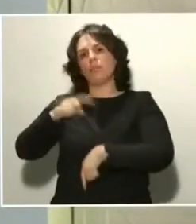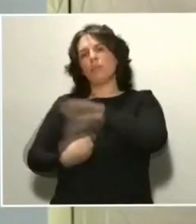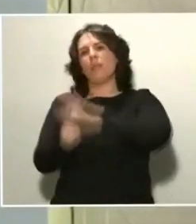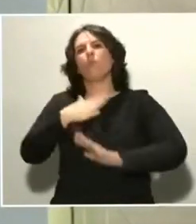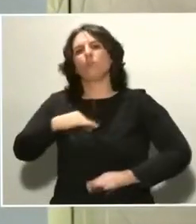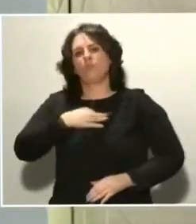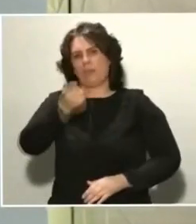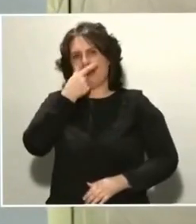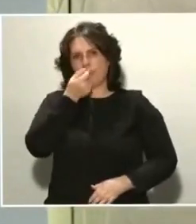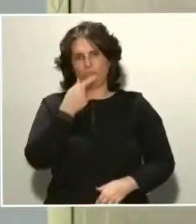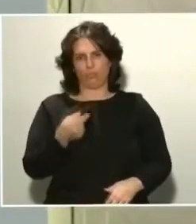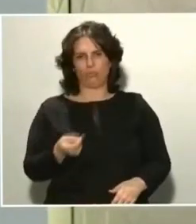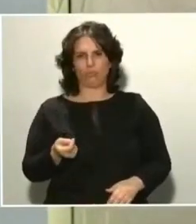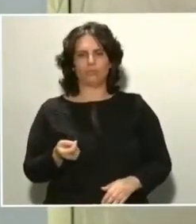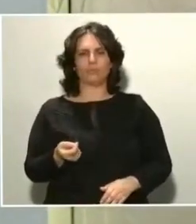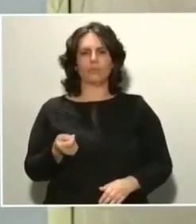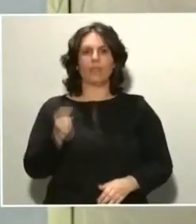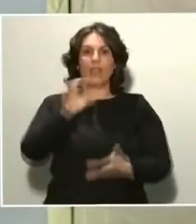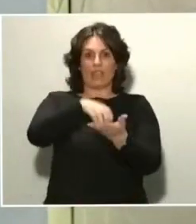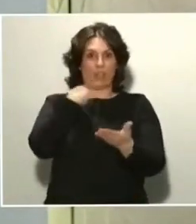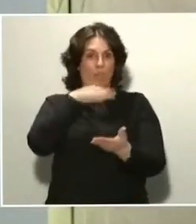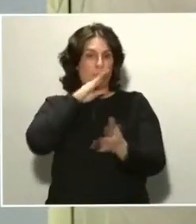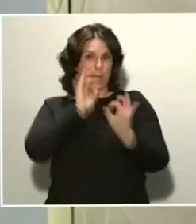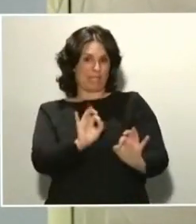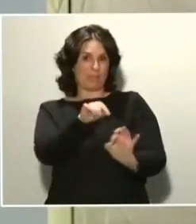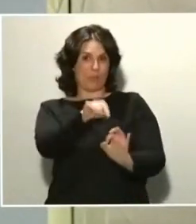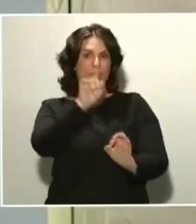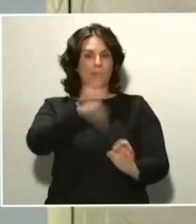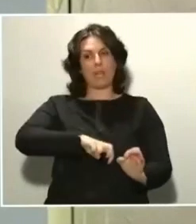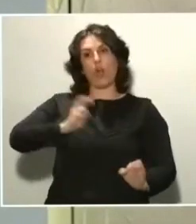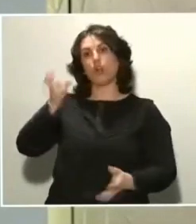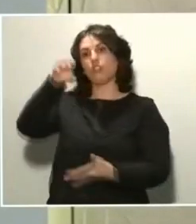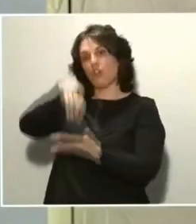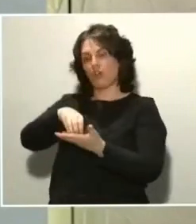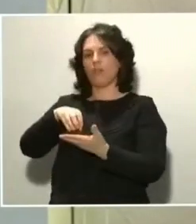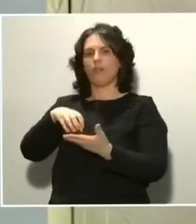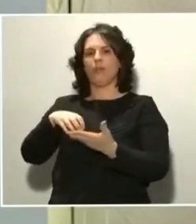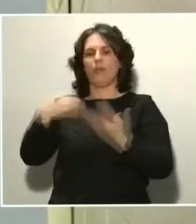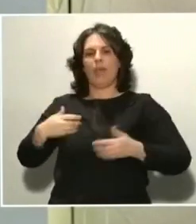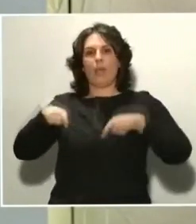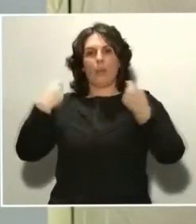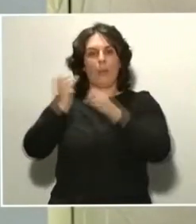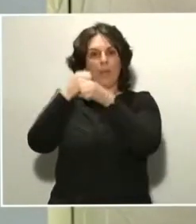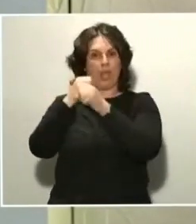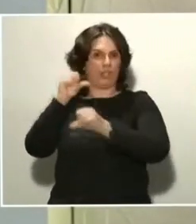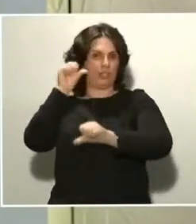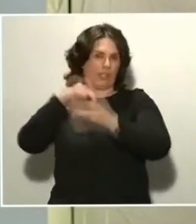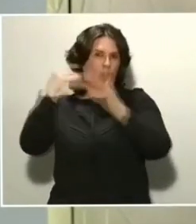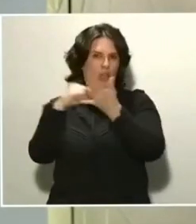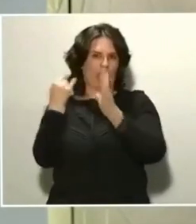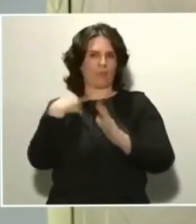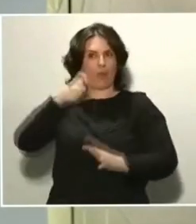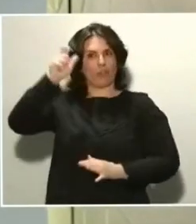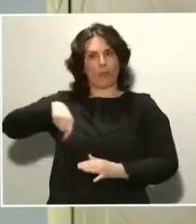En este mismo centro, otro grupo del Centro Nacional de Biotecnología, liderado por el profesor Mariano Esteban, está trabajando en otro tipo